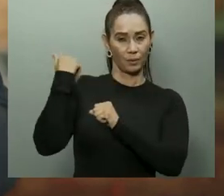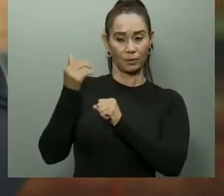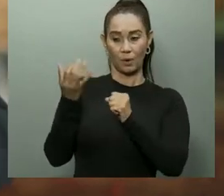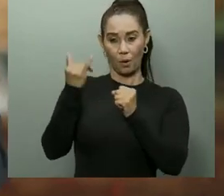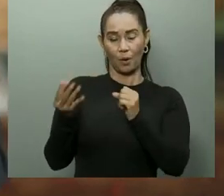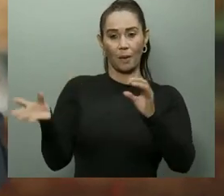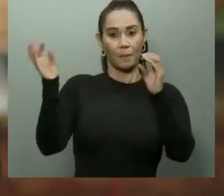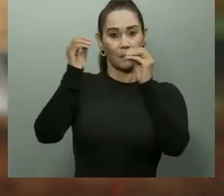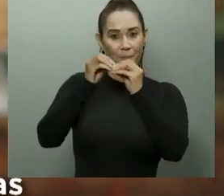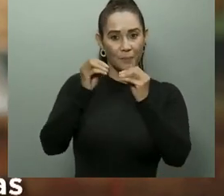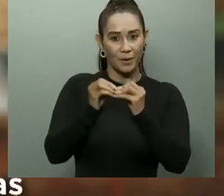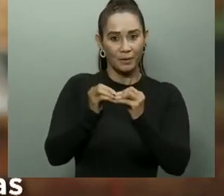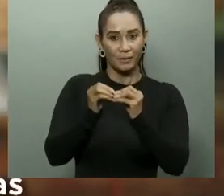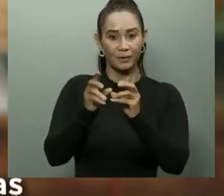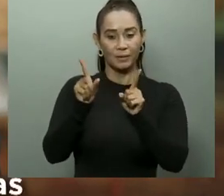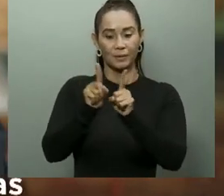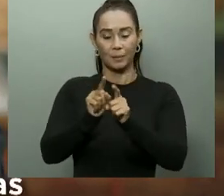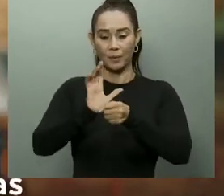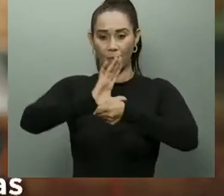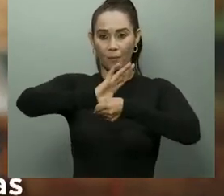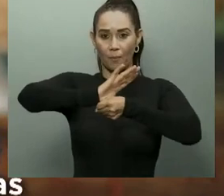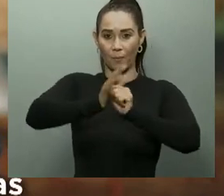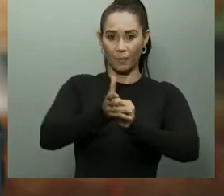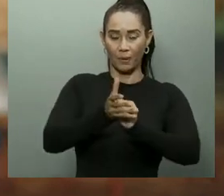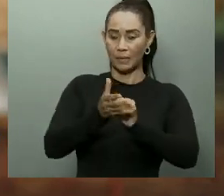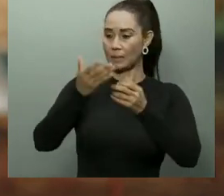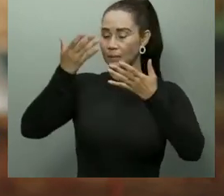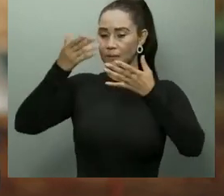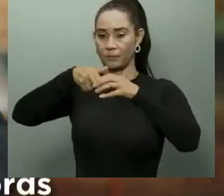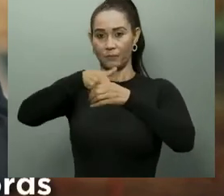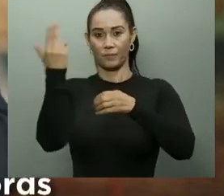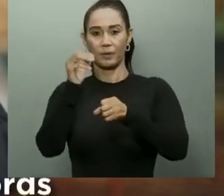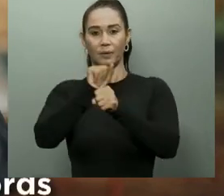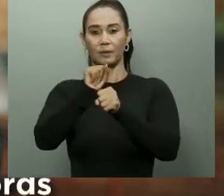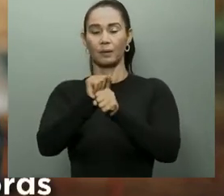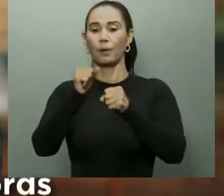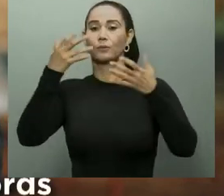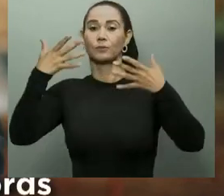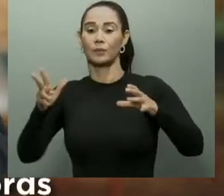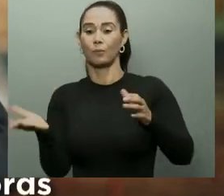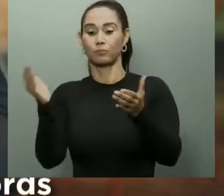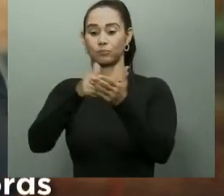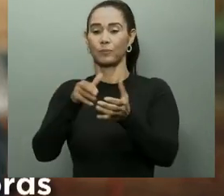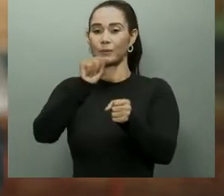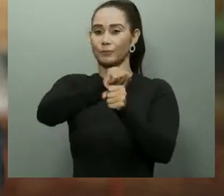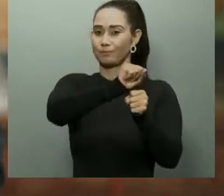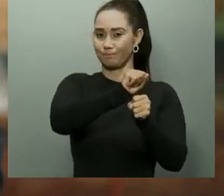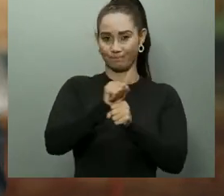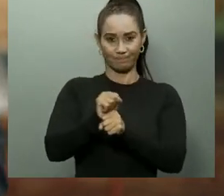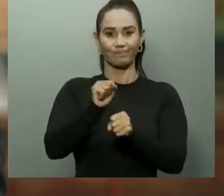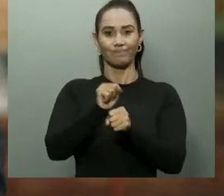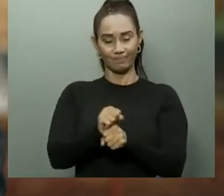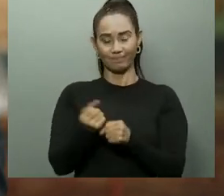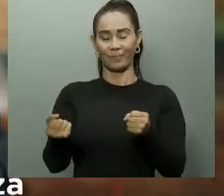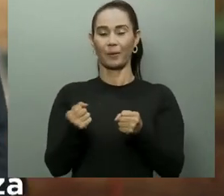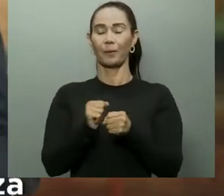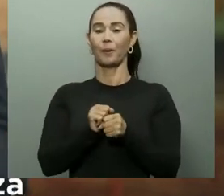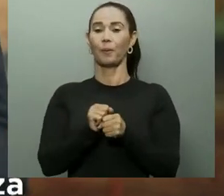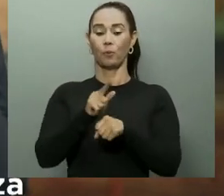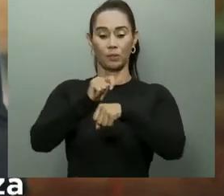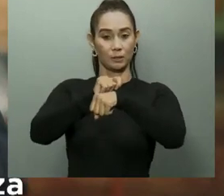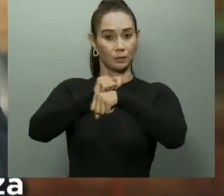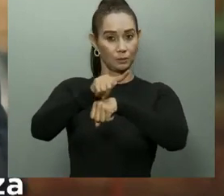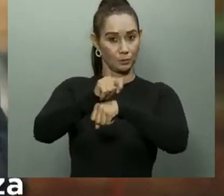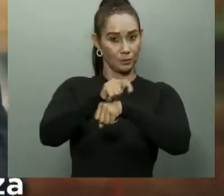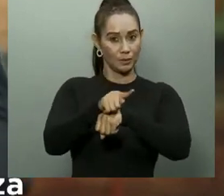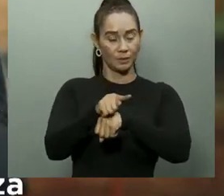empleo prepandemia. Sectores como el de zonas francas o el turismo están en capacidad de romper récords en los próximos meses y